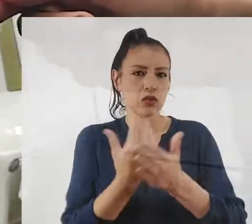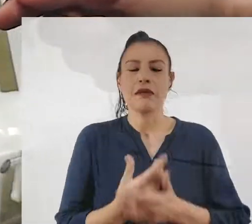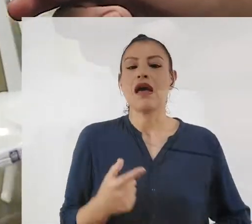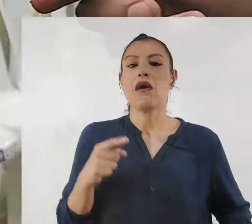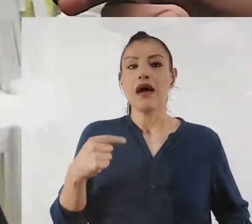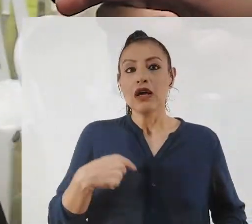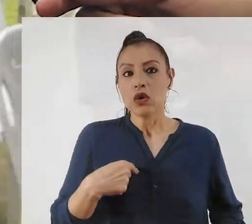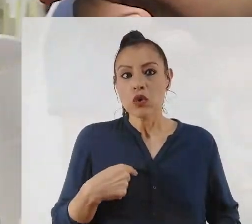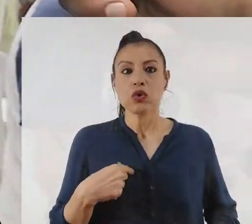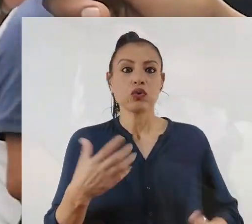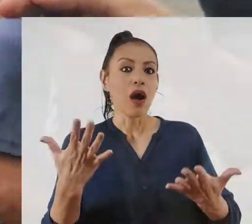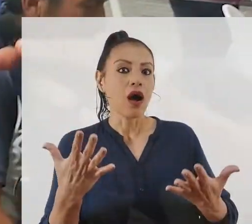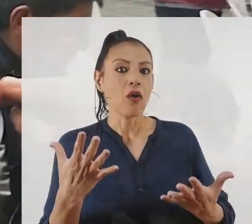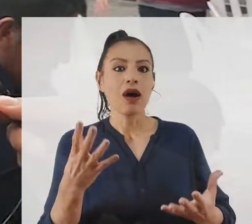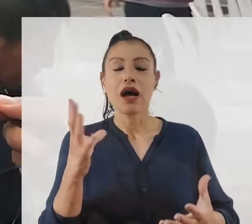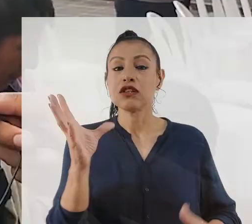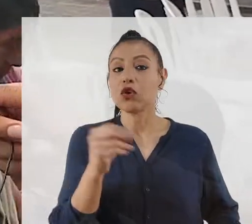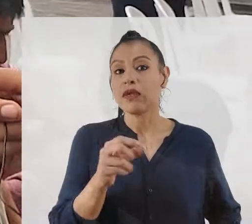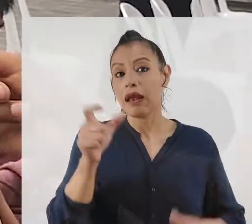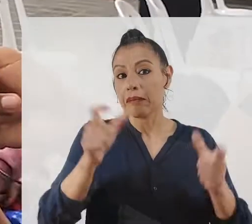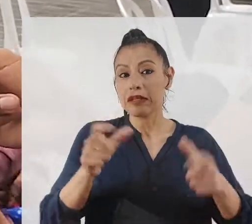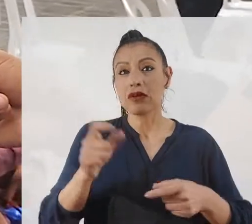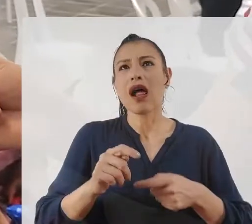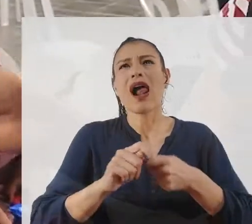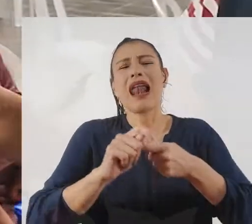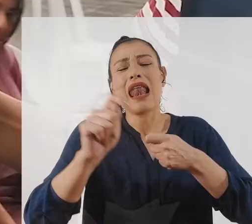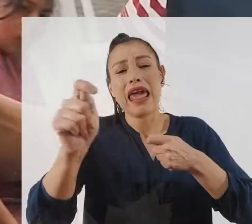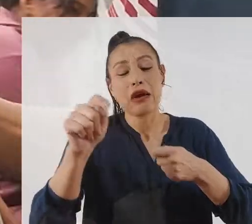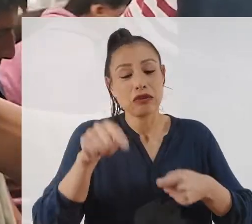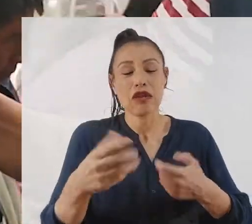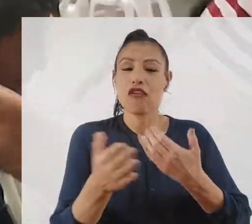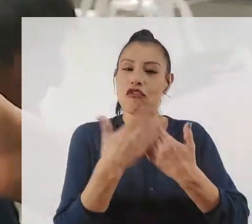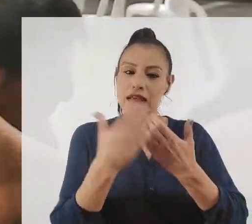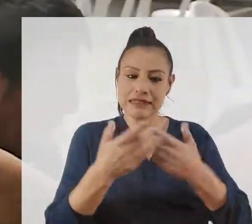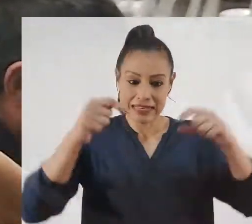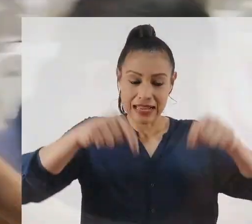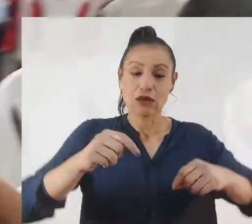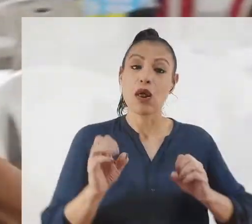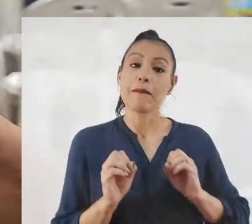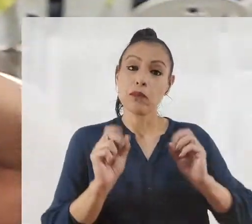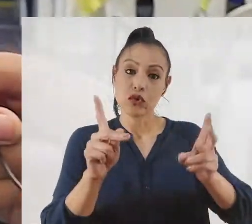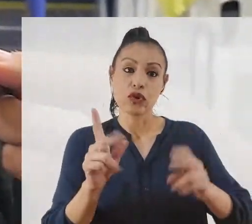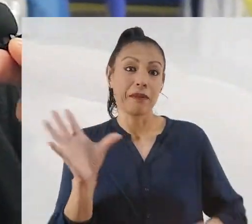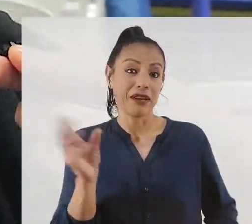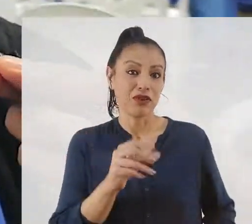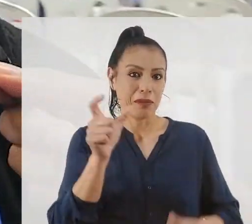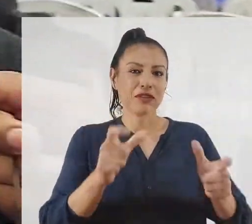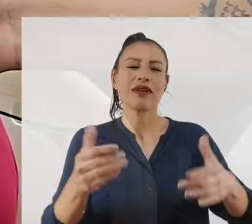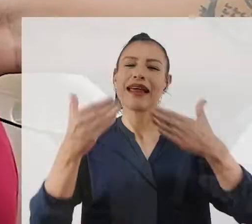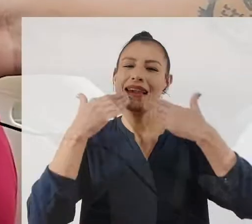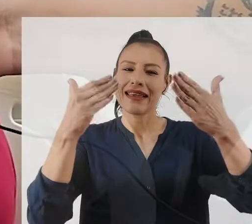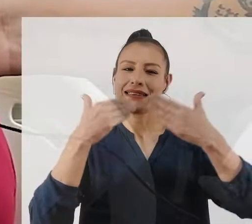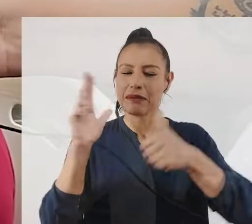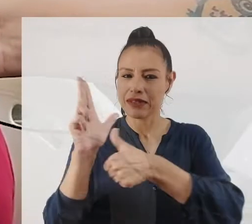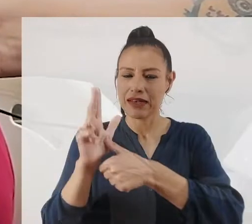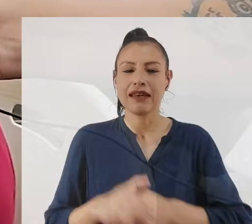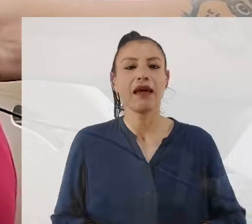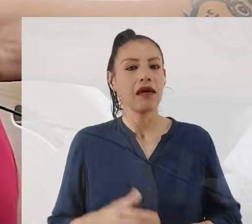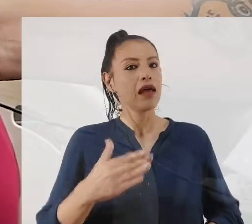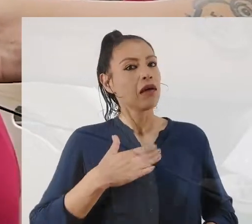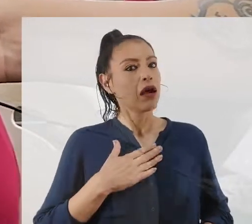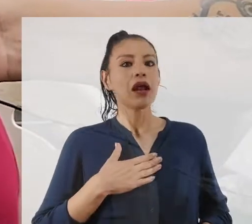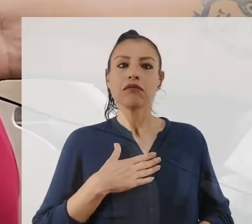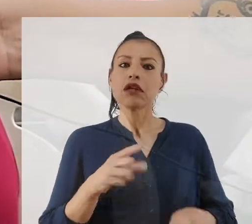a todas las personas que vivimos lejos, al menos acá hay una oportunidad para todos y agradecemos. Para mí también,